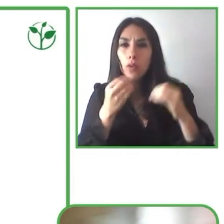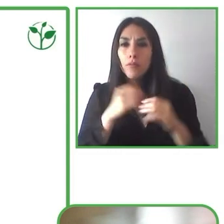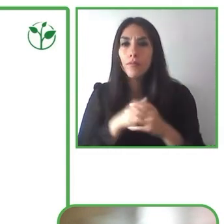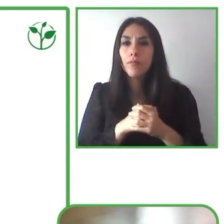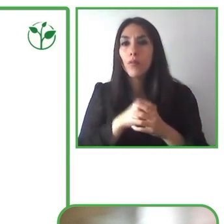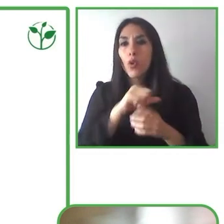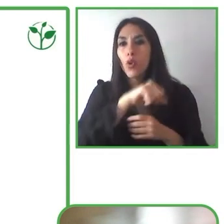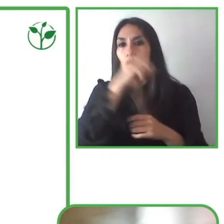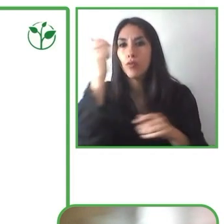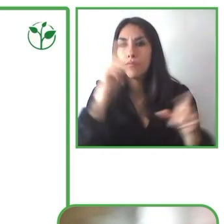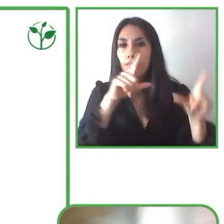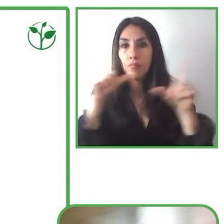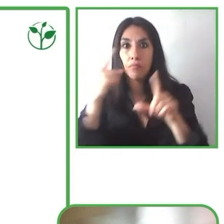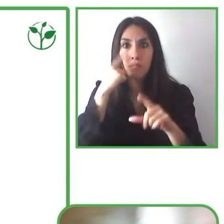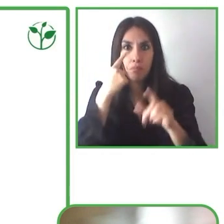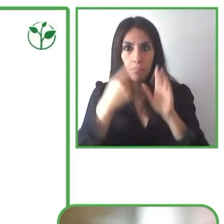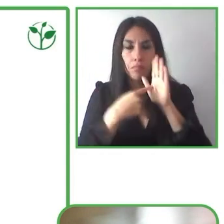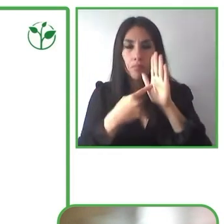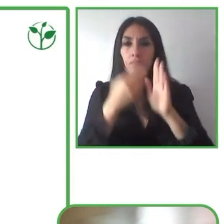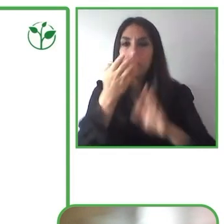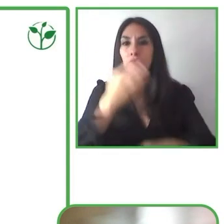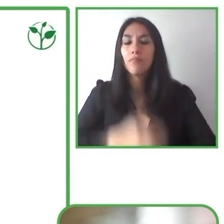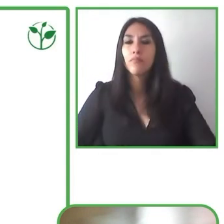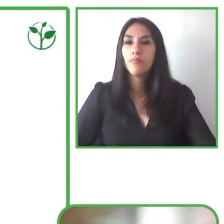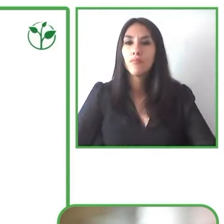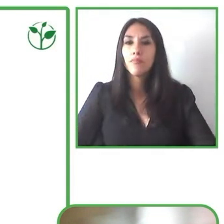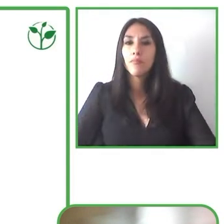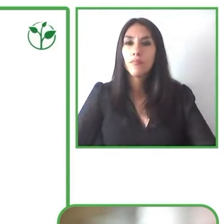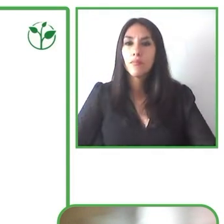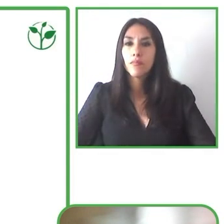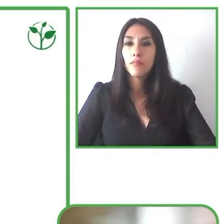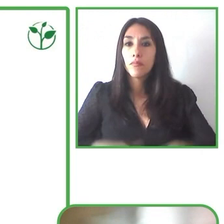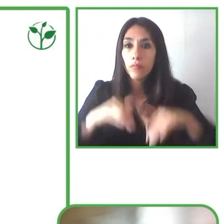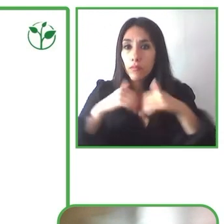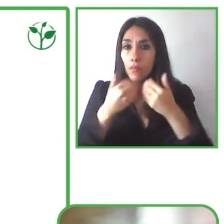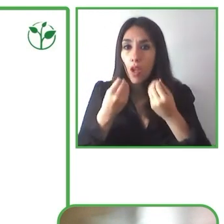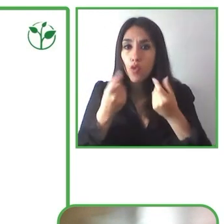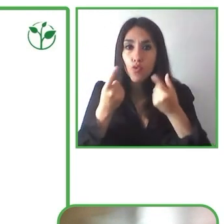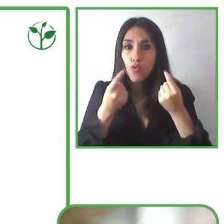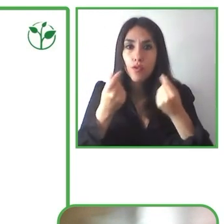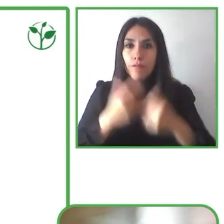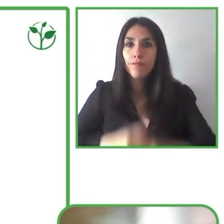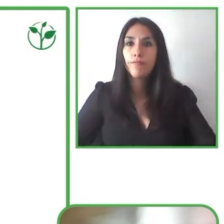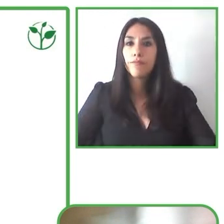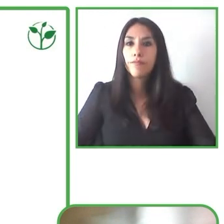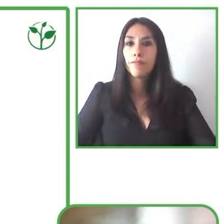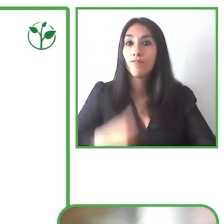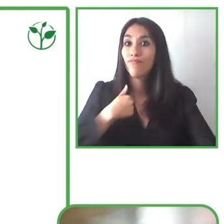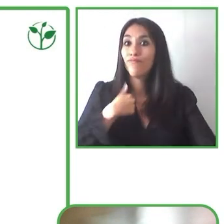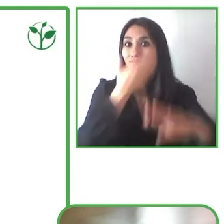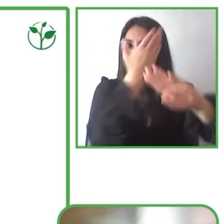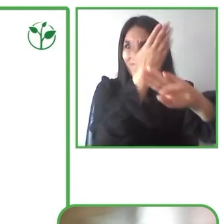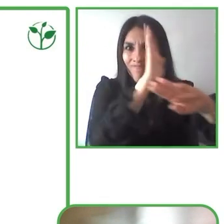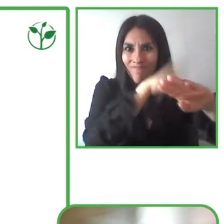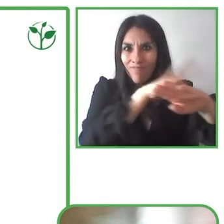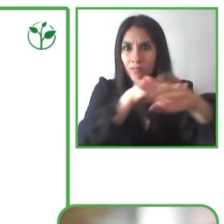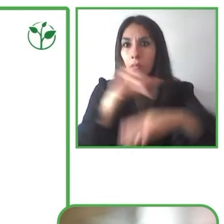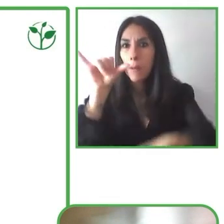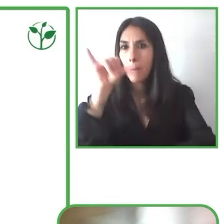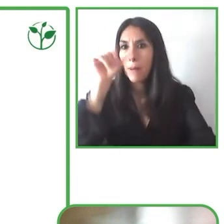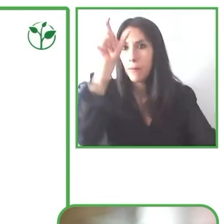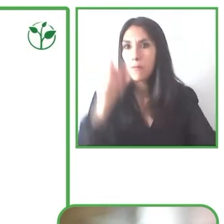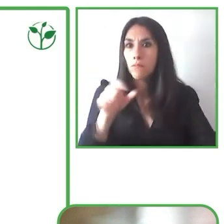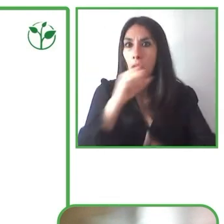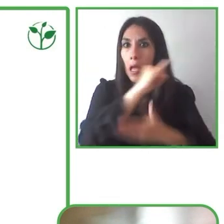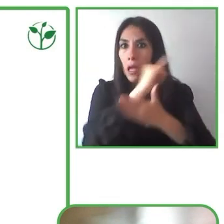ver cómo lo vamos a hacer. Nosotros solicitamos a los propios artistas, a los museos y galerías que nos prestan las obras